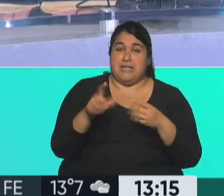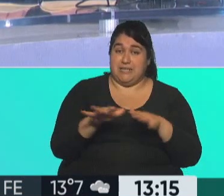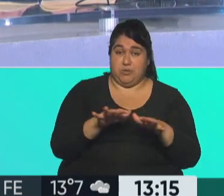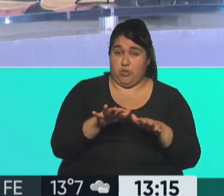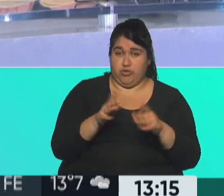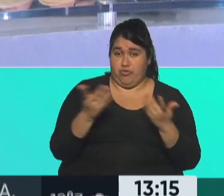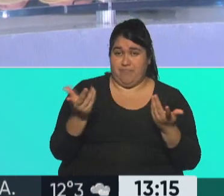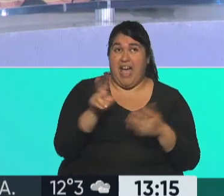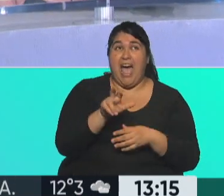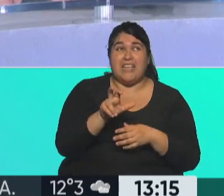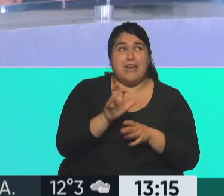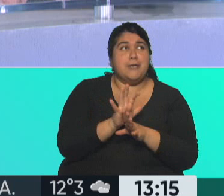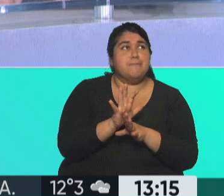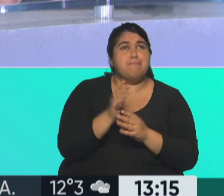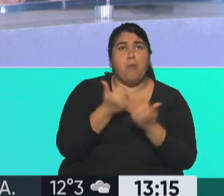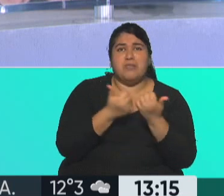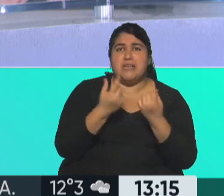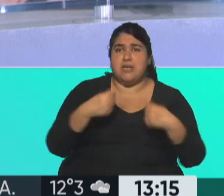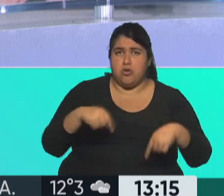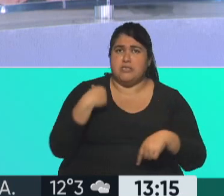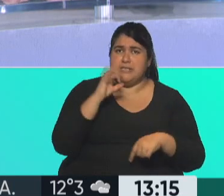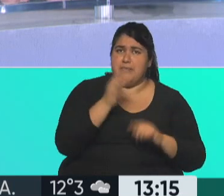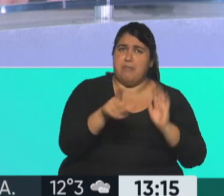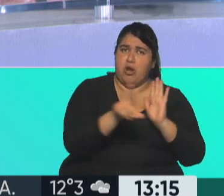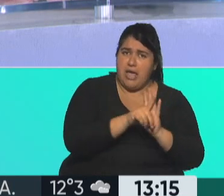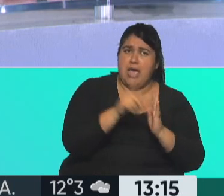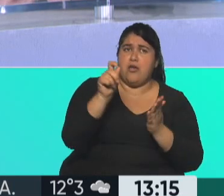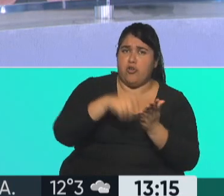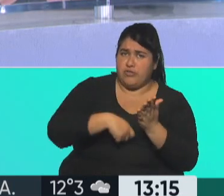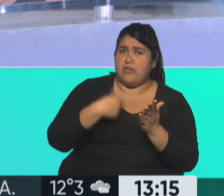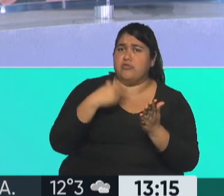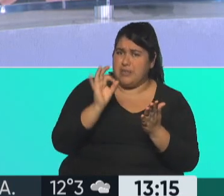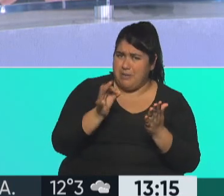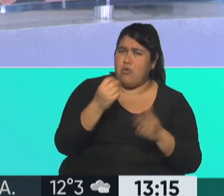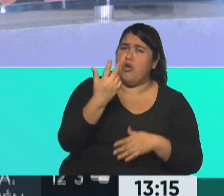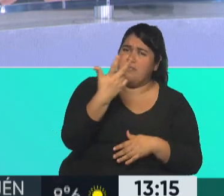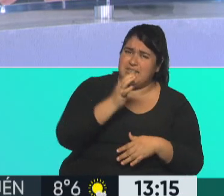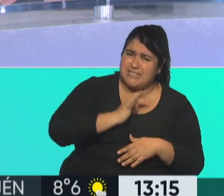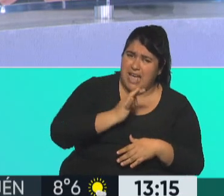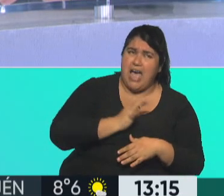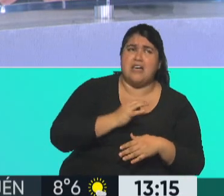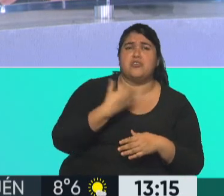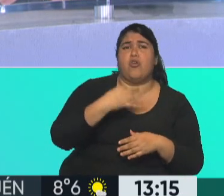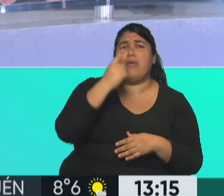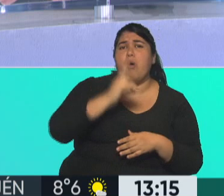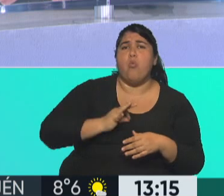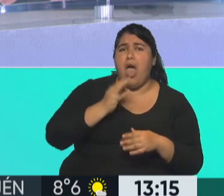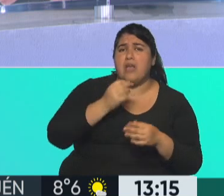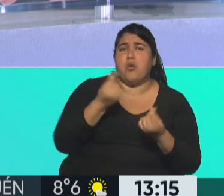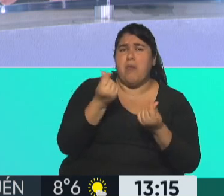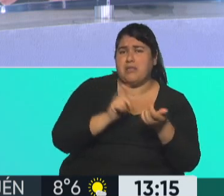negro. Digo, si bien es cierto, hay una ley y los contratos tienen que ser a tres años y tienen que actualizarse cada un año,